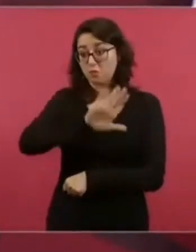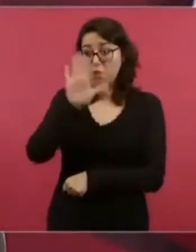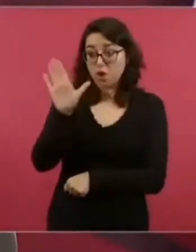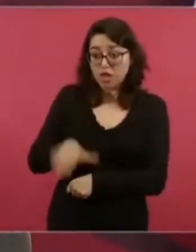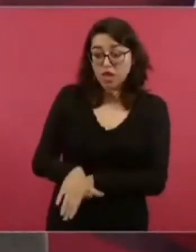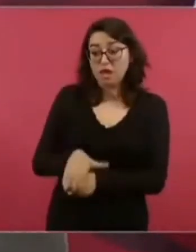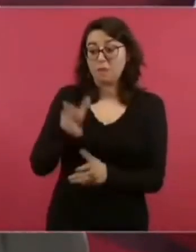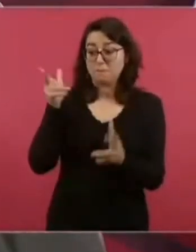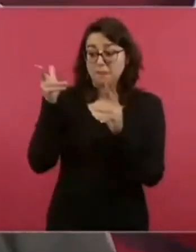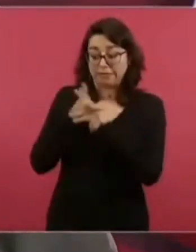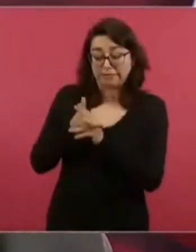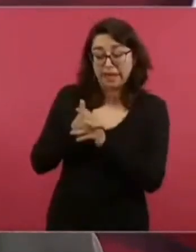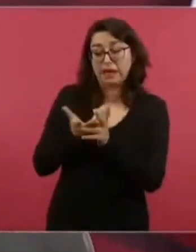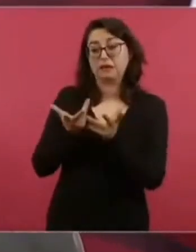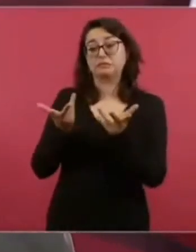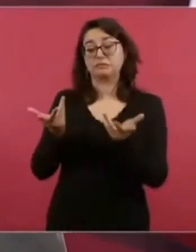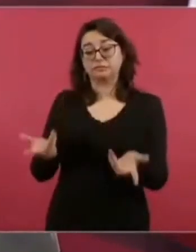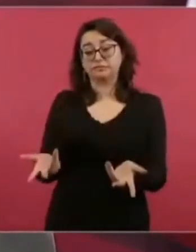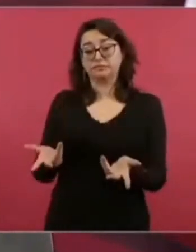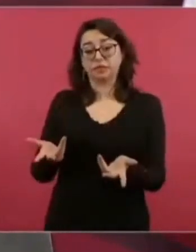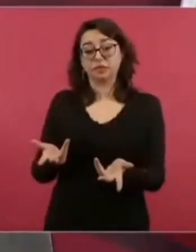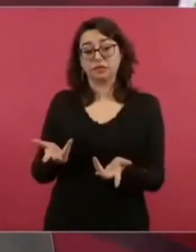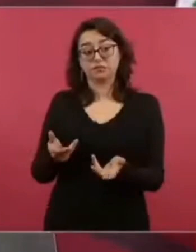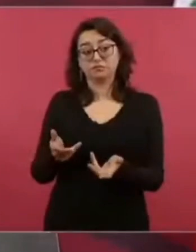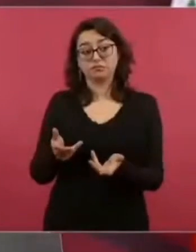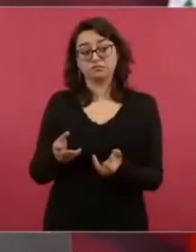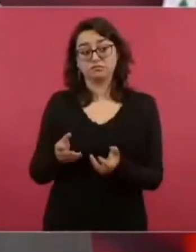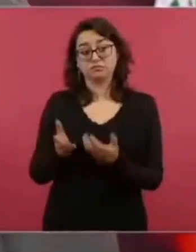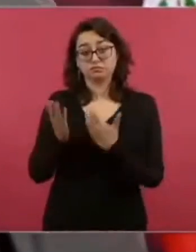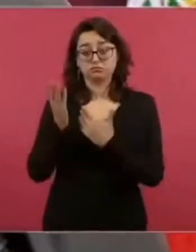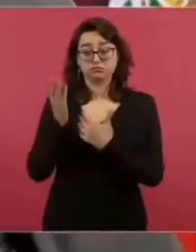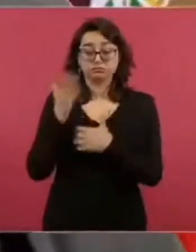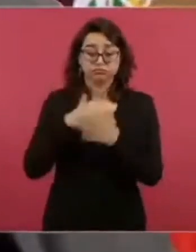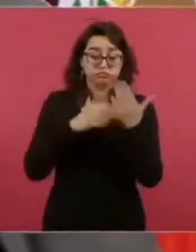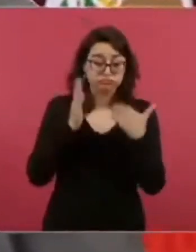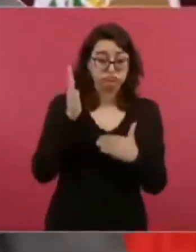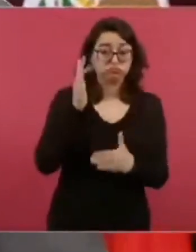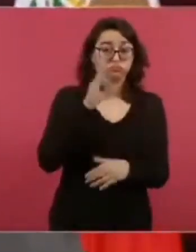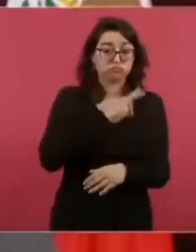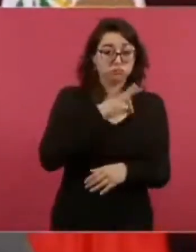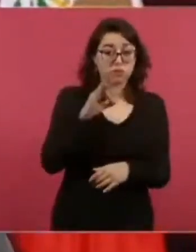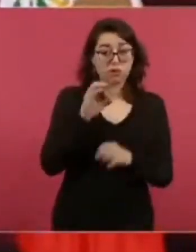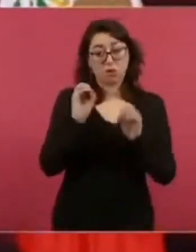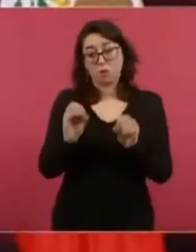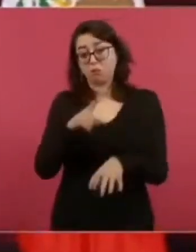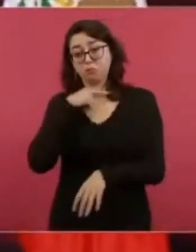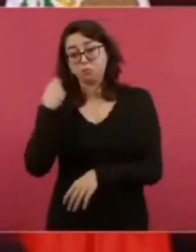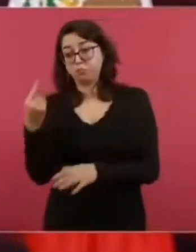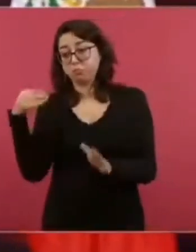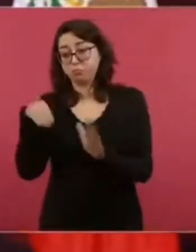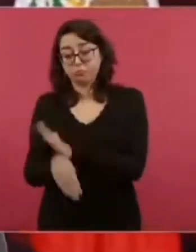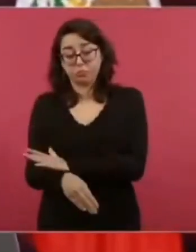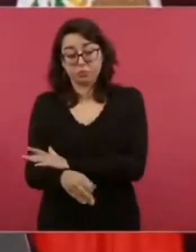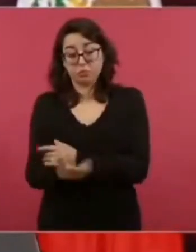triunfar o perder la vida.